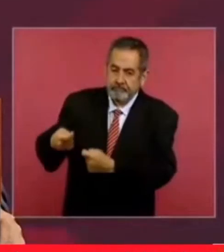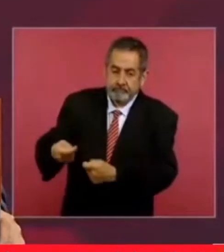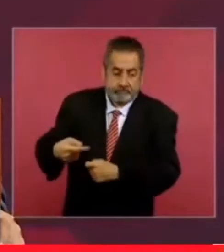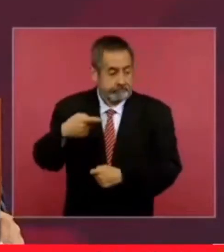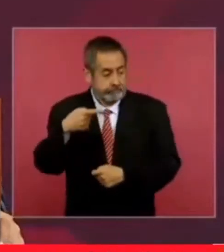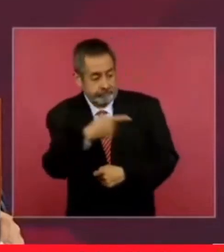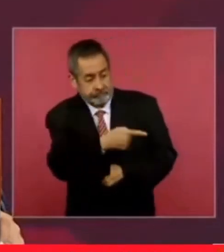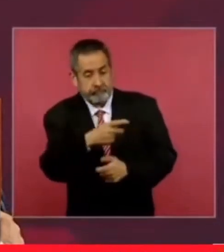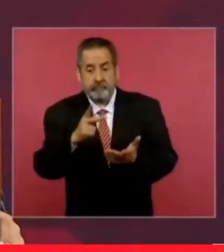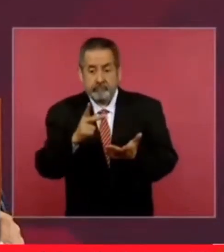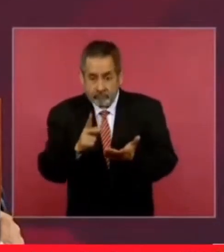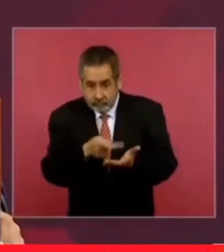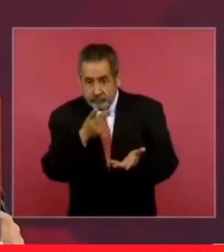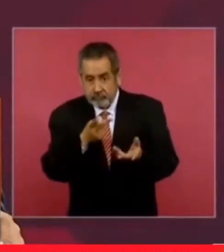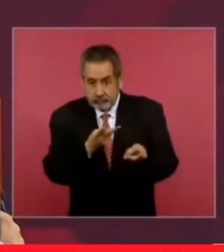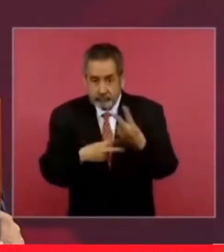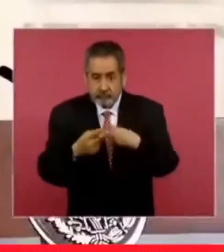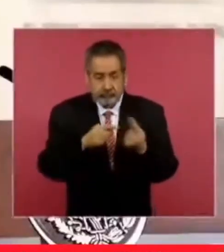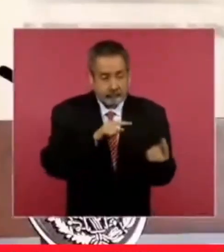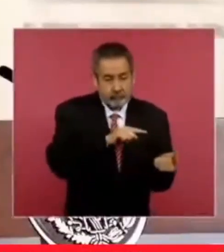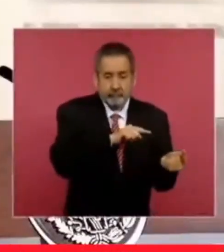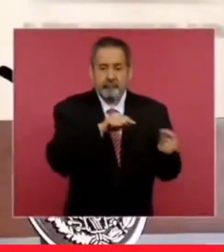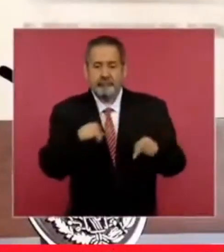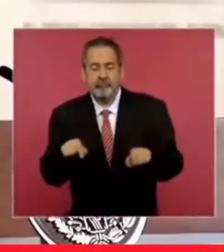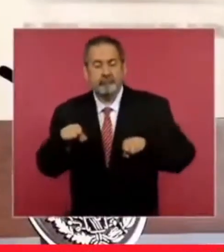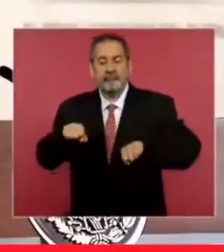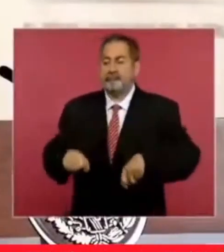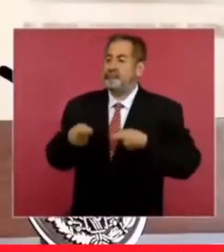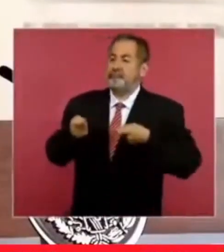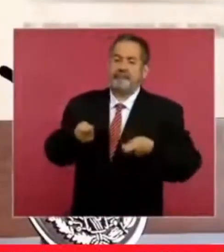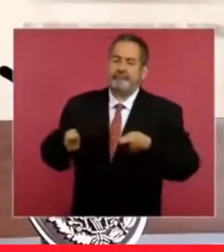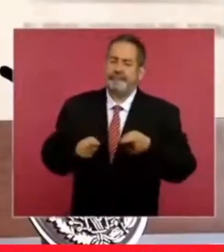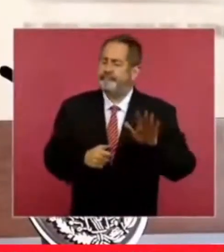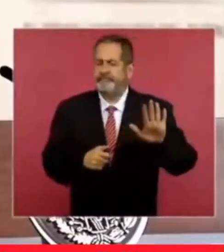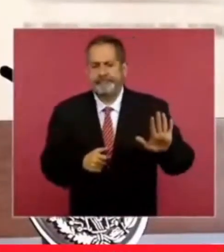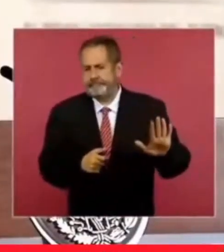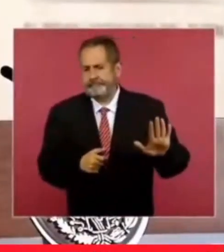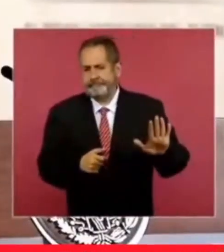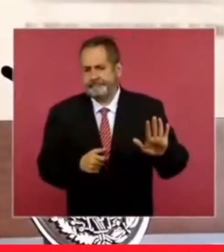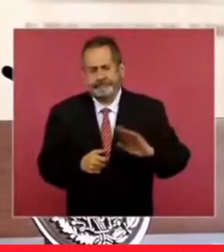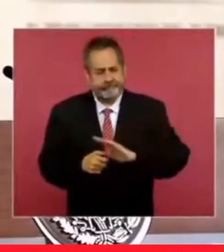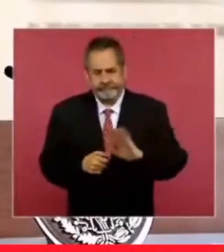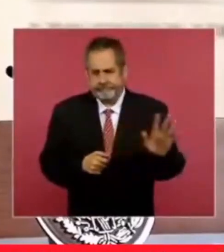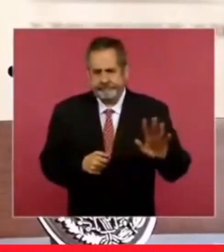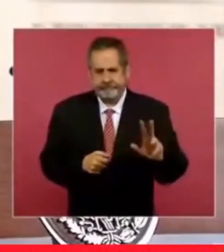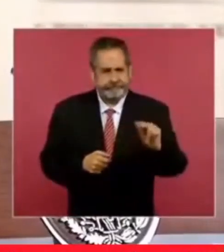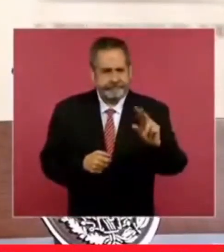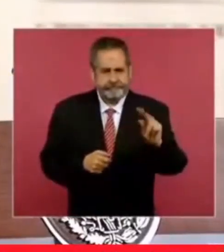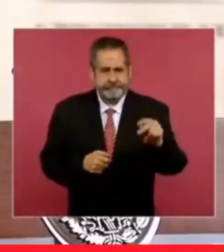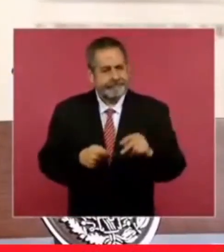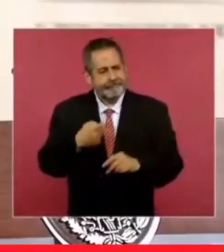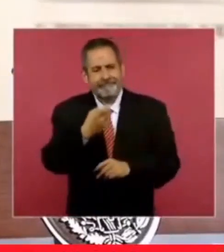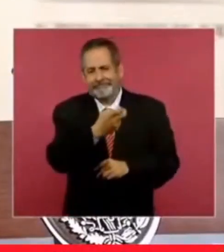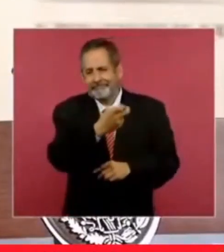más vuelva a suceder en México porque esto era lo que nos